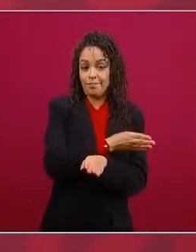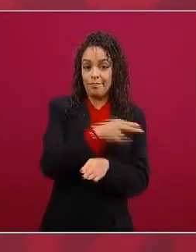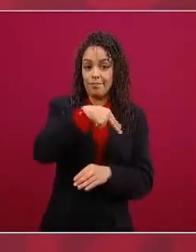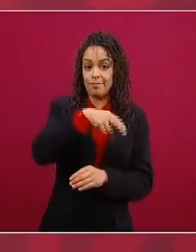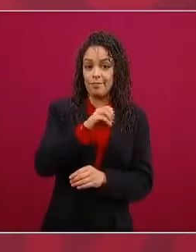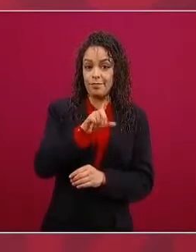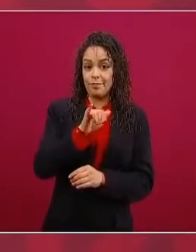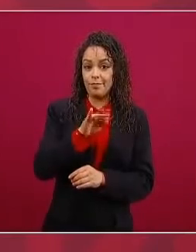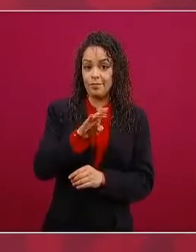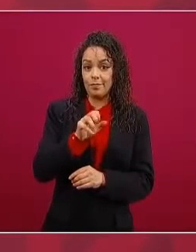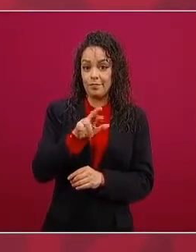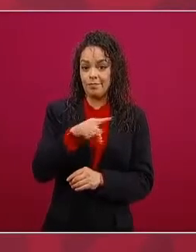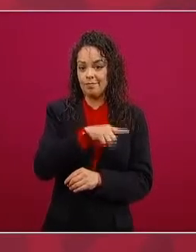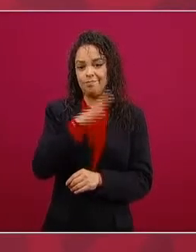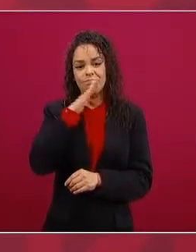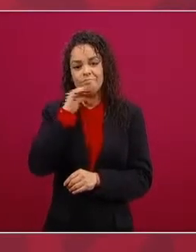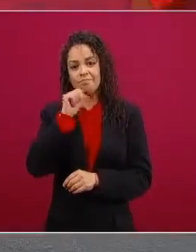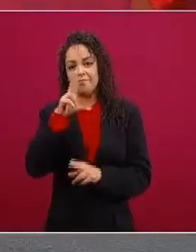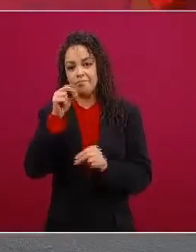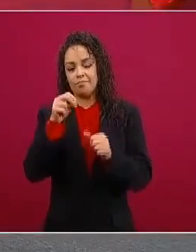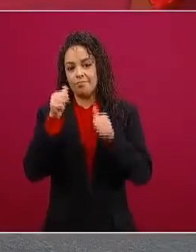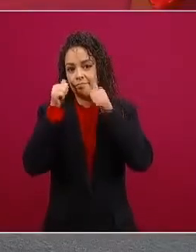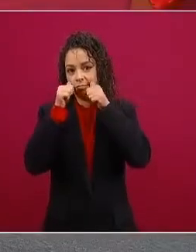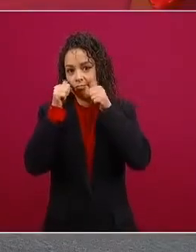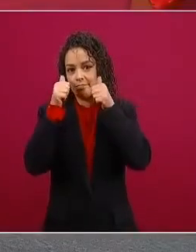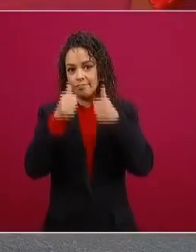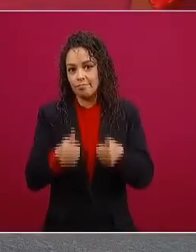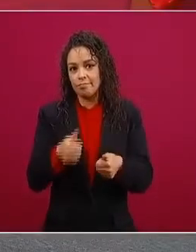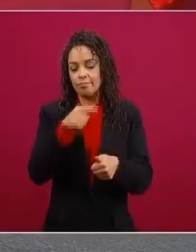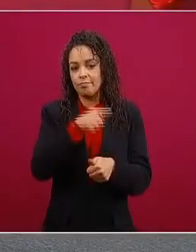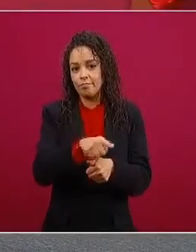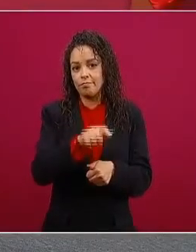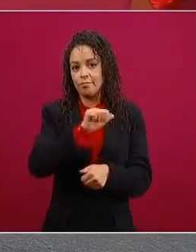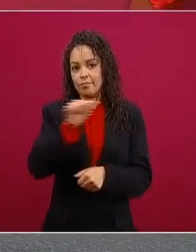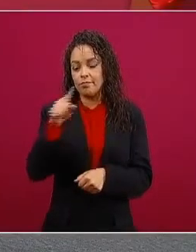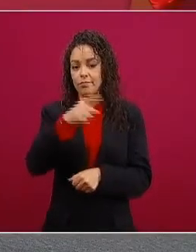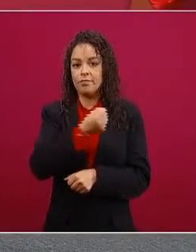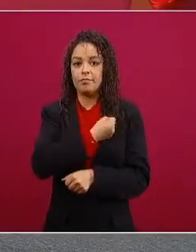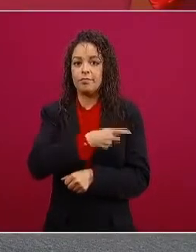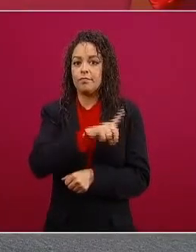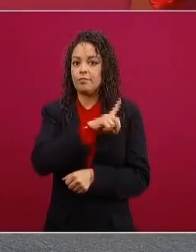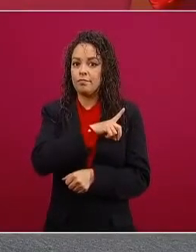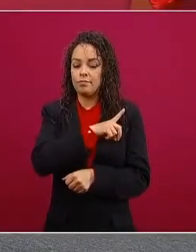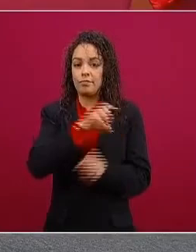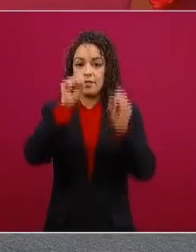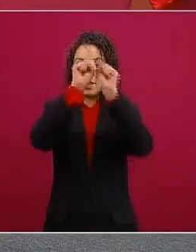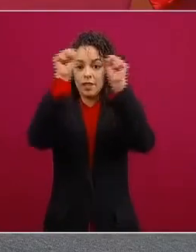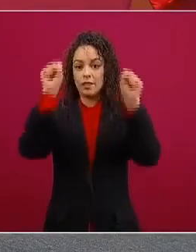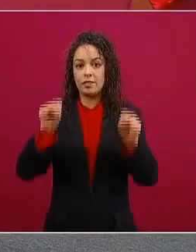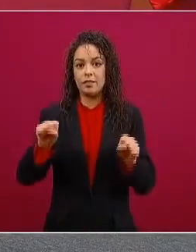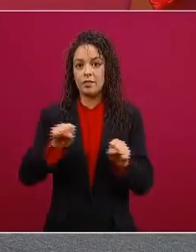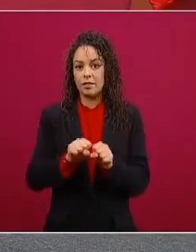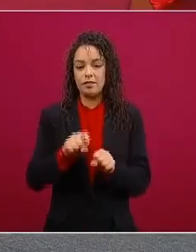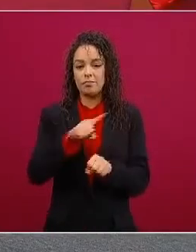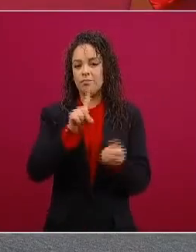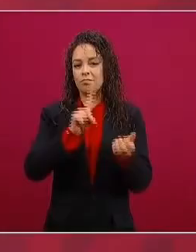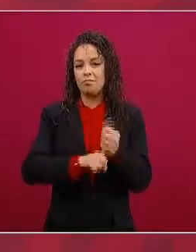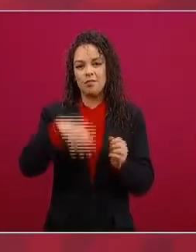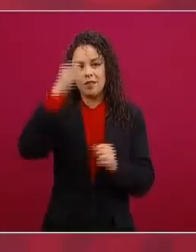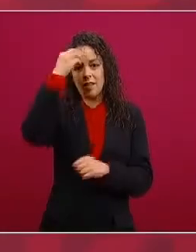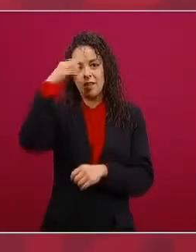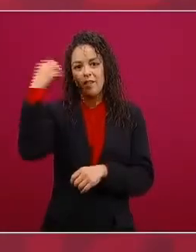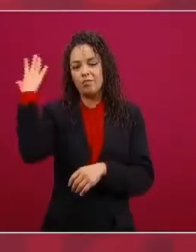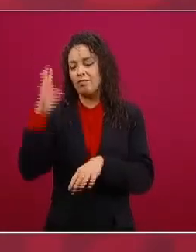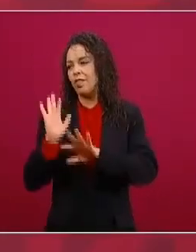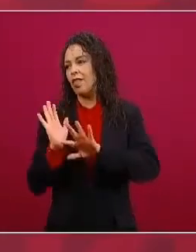cosas malas es que abandonaron los sistemas de salud pública y donde